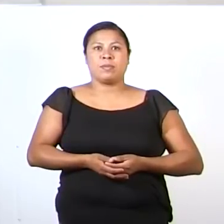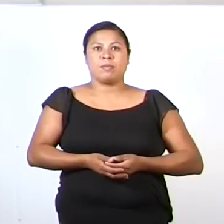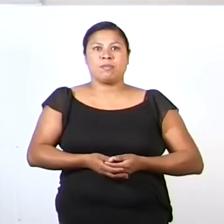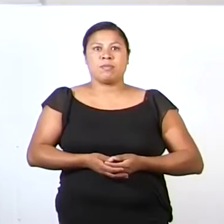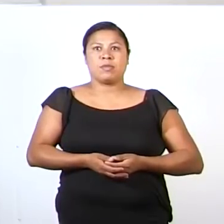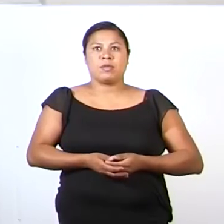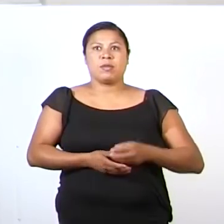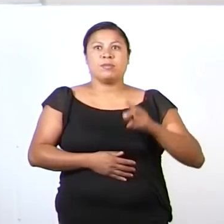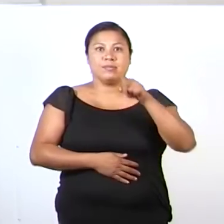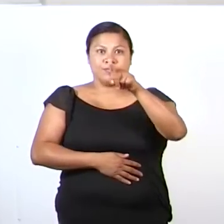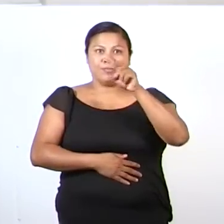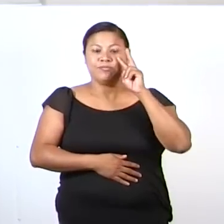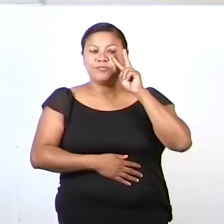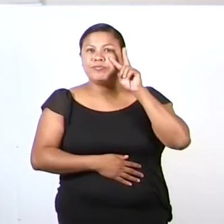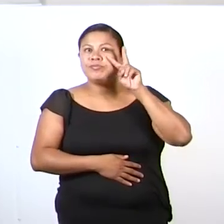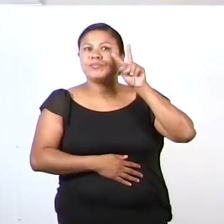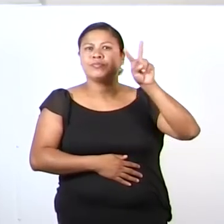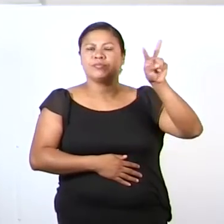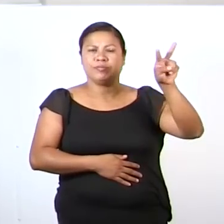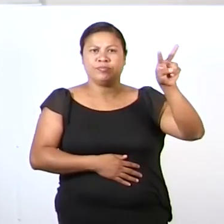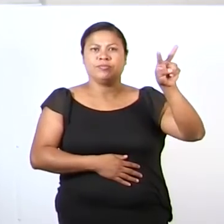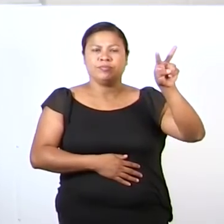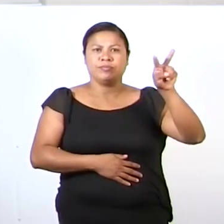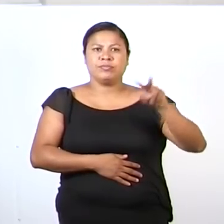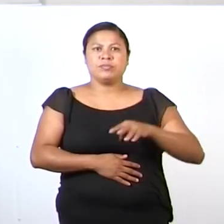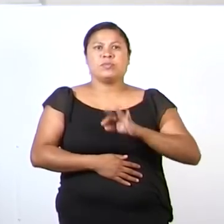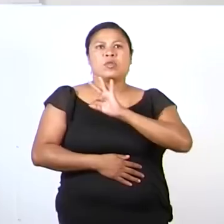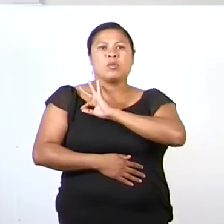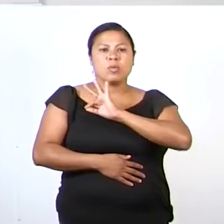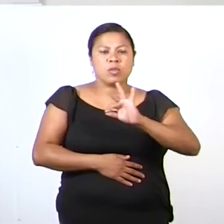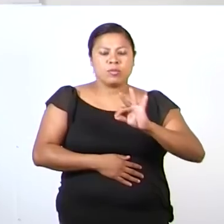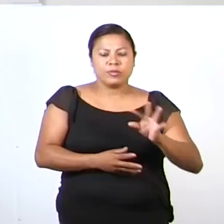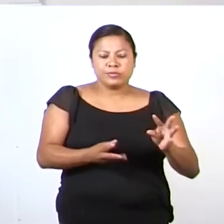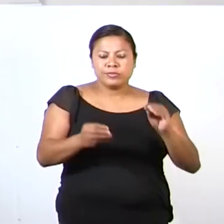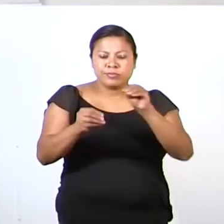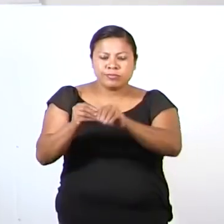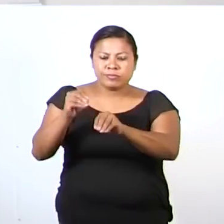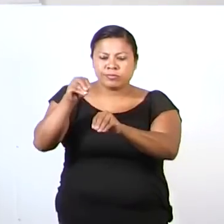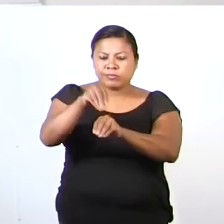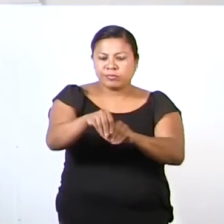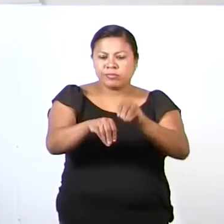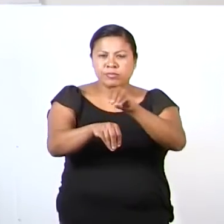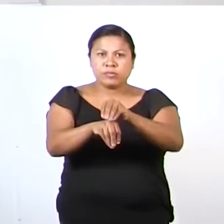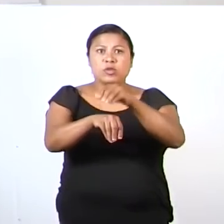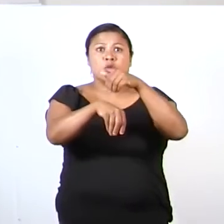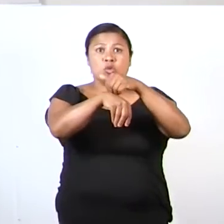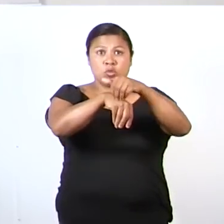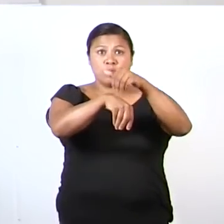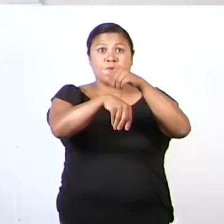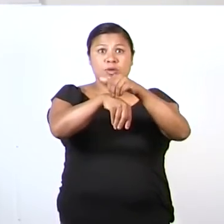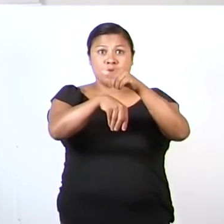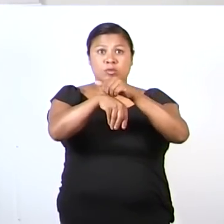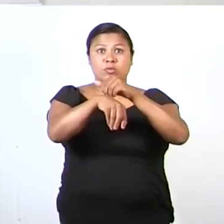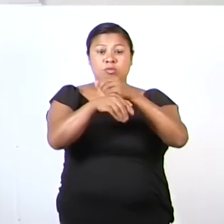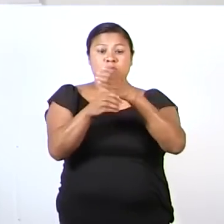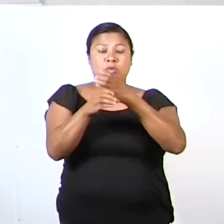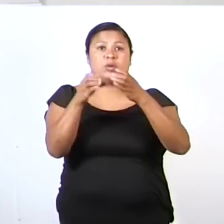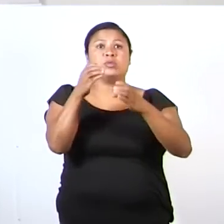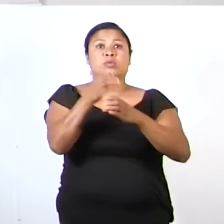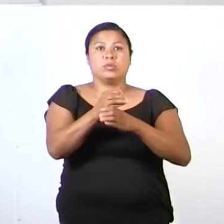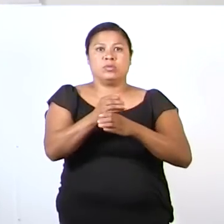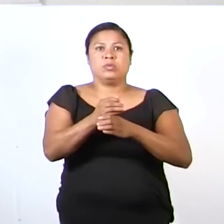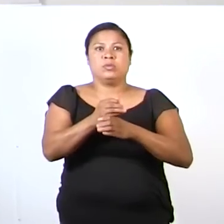te voy a mostrar que podemos ir formando números a través de los objetos